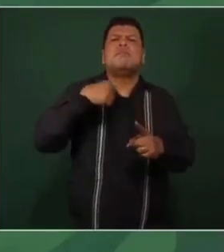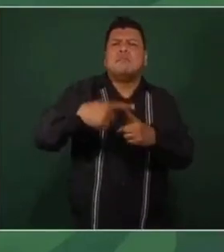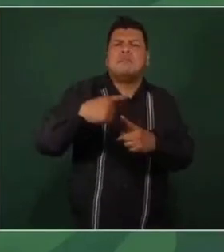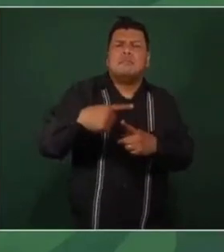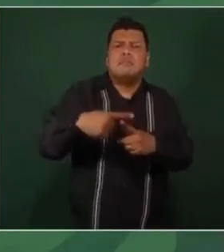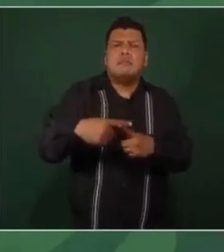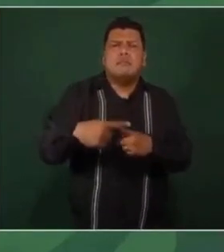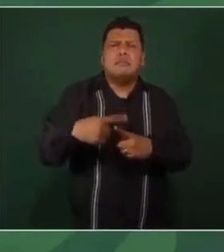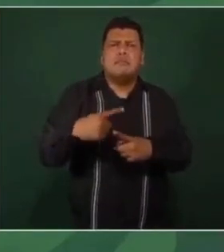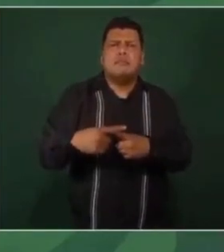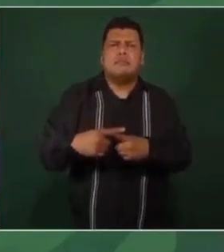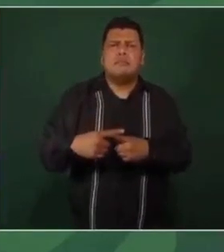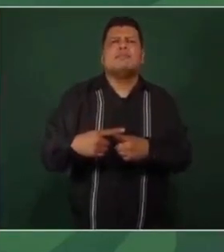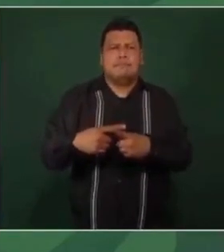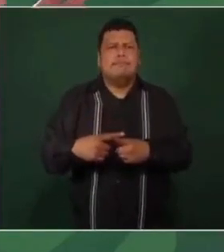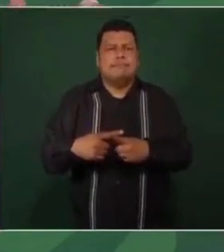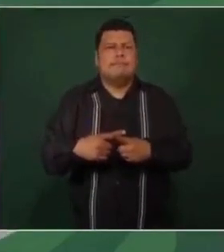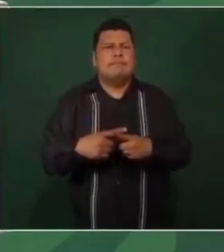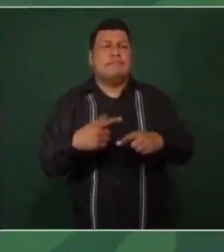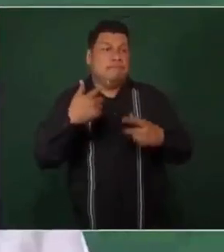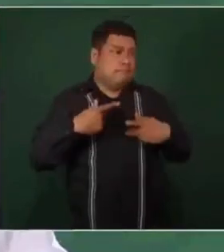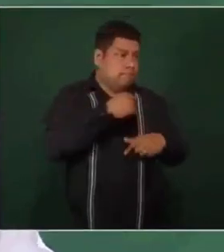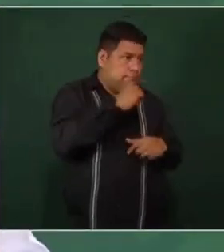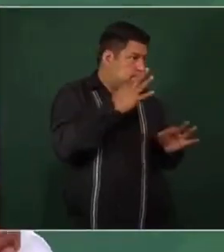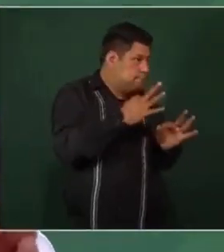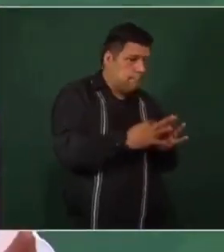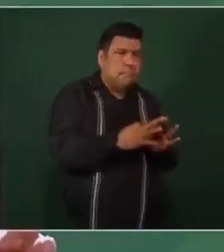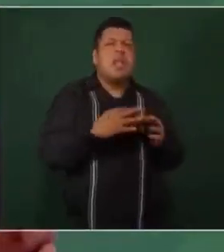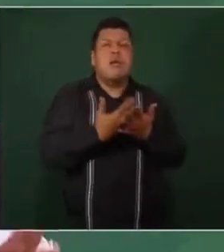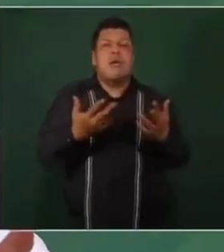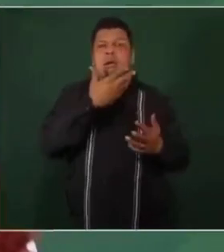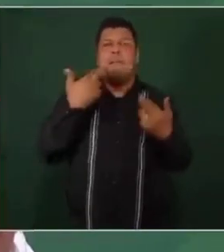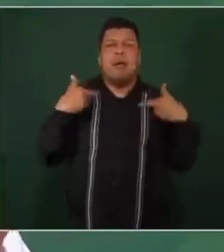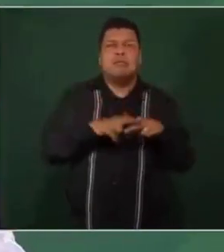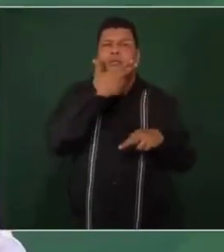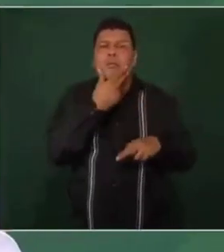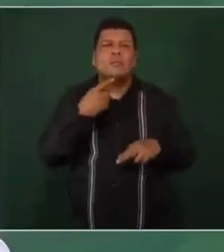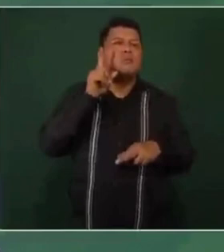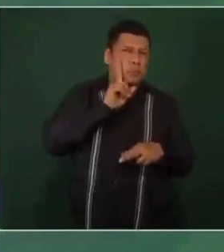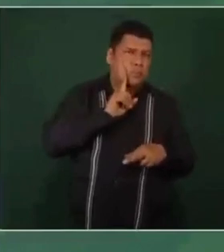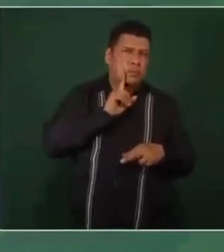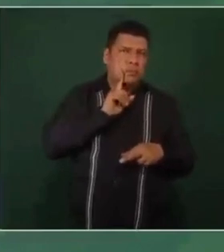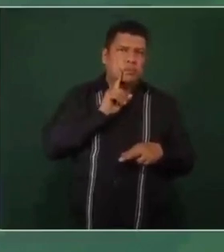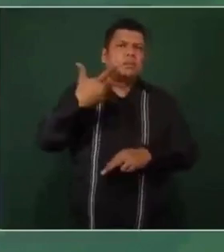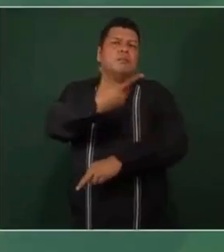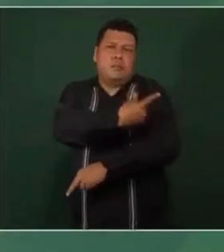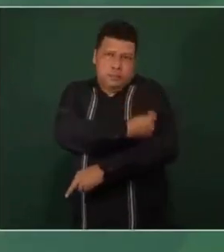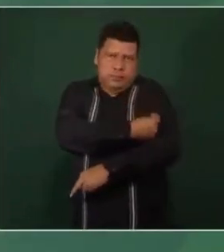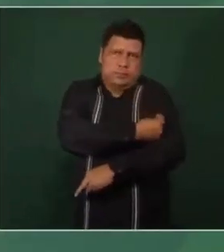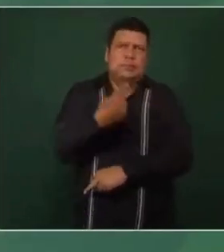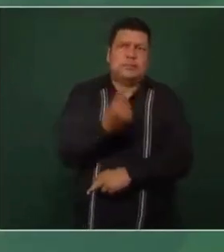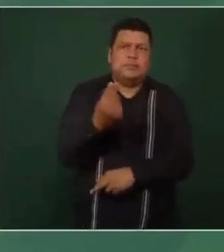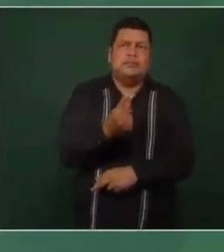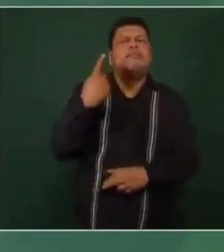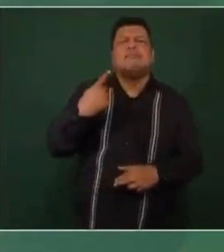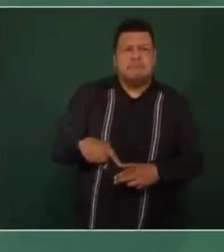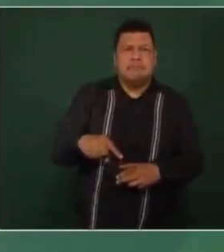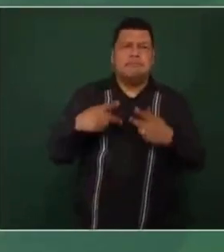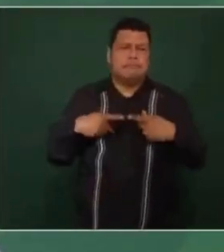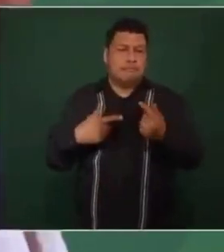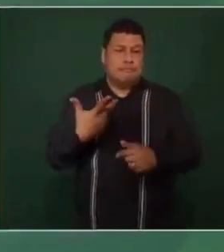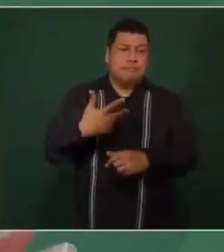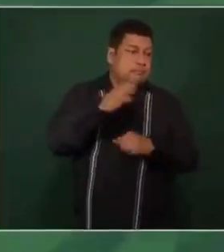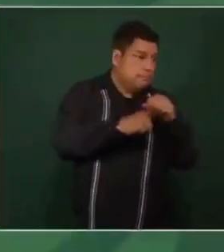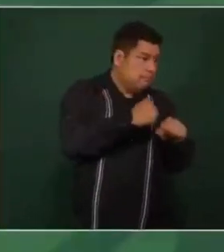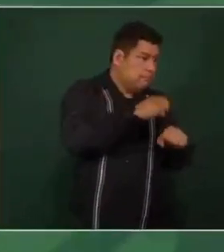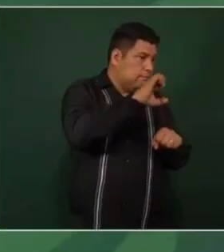correspondencia esta vacunación de adultos mayores con maestras, maestros, trabajadores de la educación. De modo que cuando se tengan